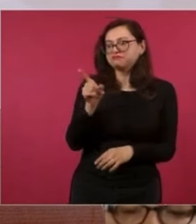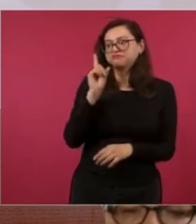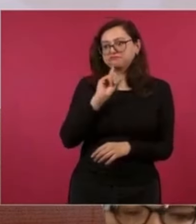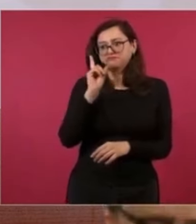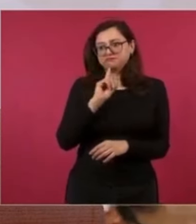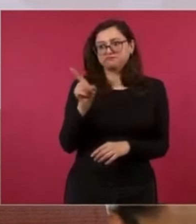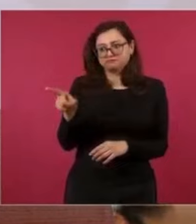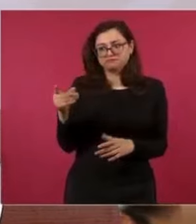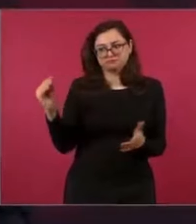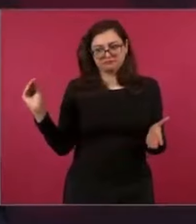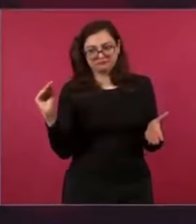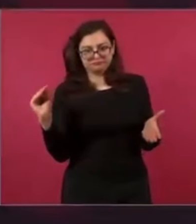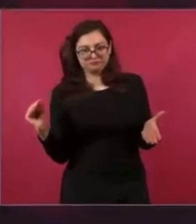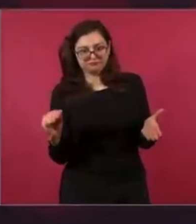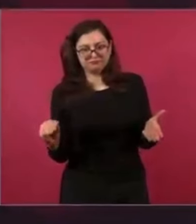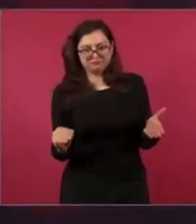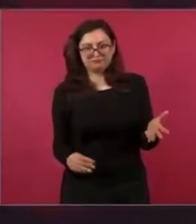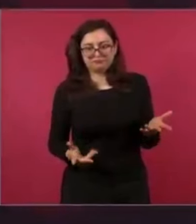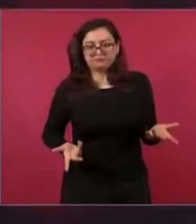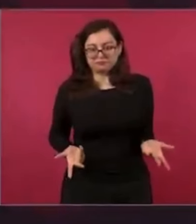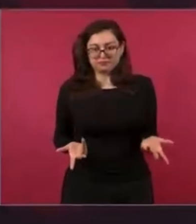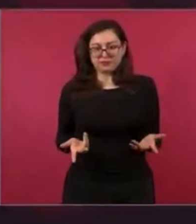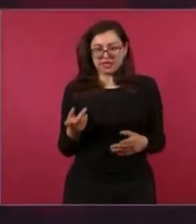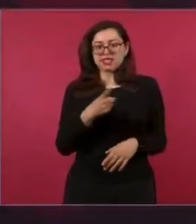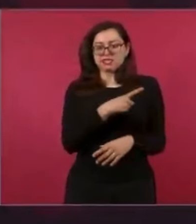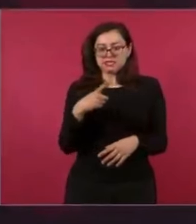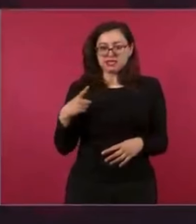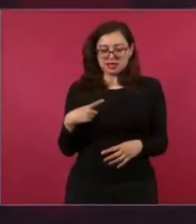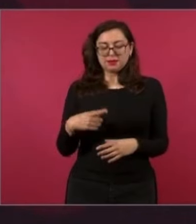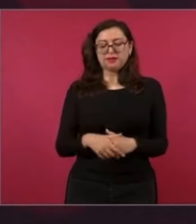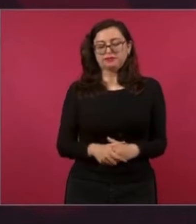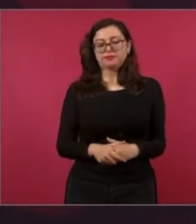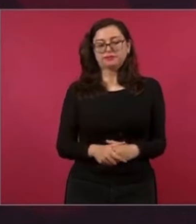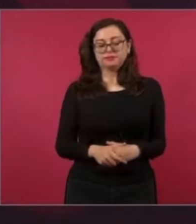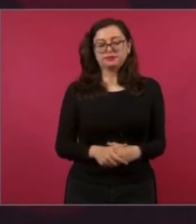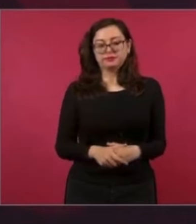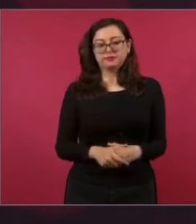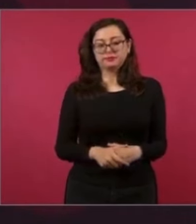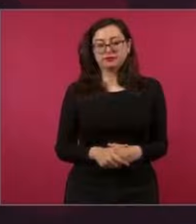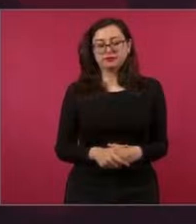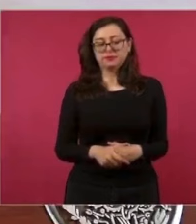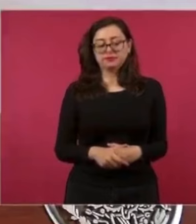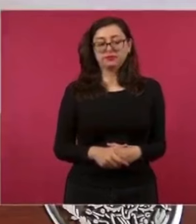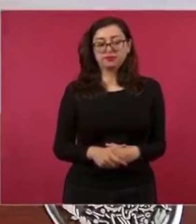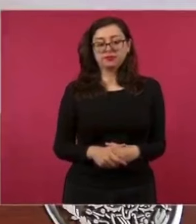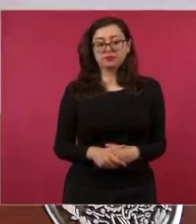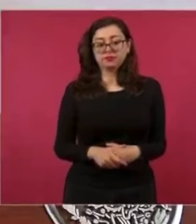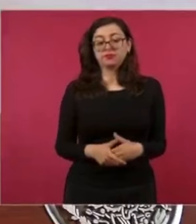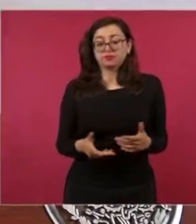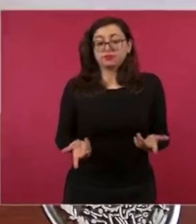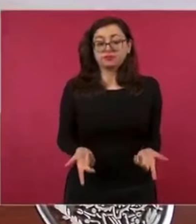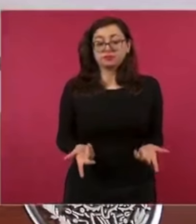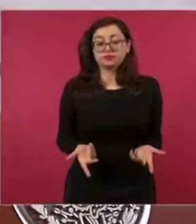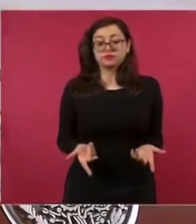que a le va a tocar enviarlo y va a